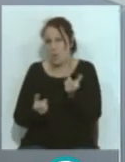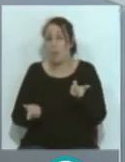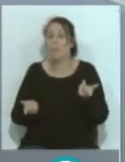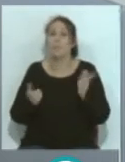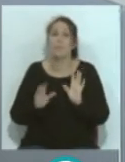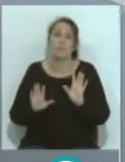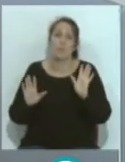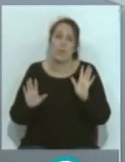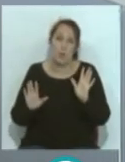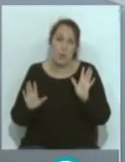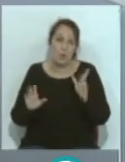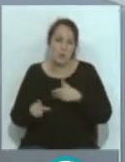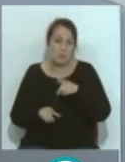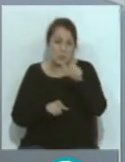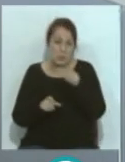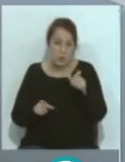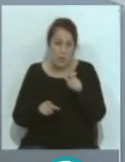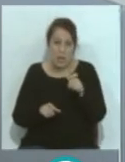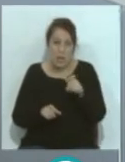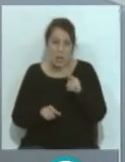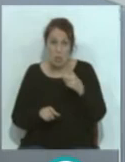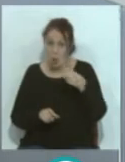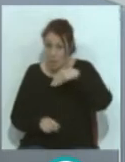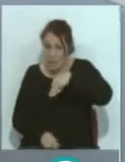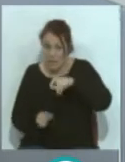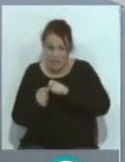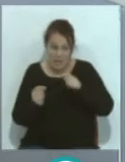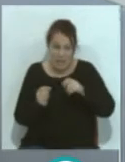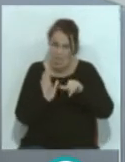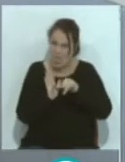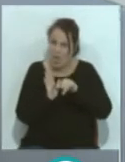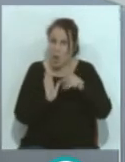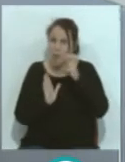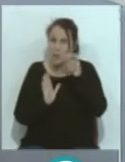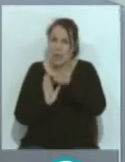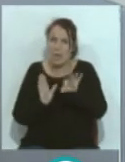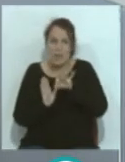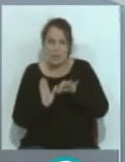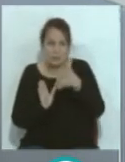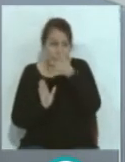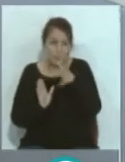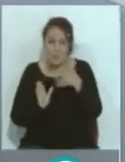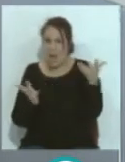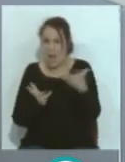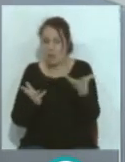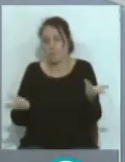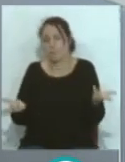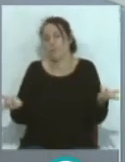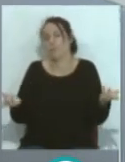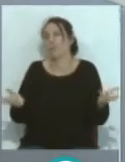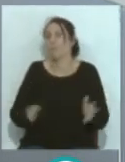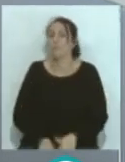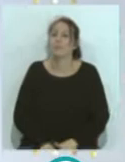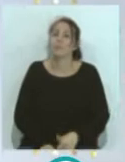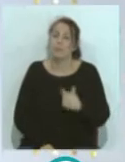pero que no he escuchado nada y estaban a dos metros y acusan gravemente eso, en fin. No, sí,